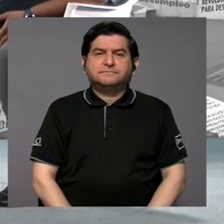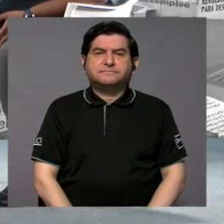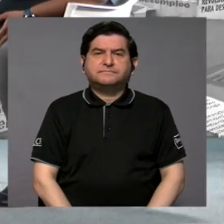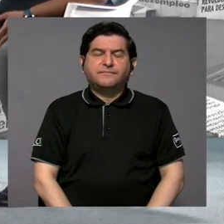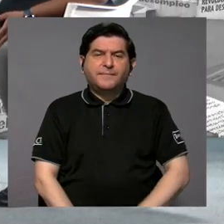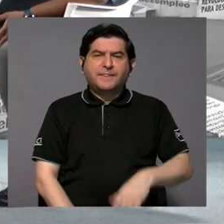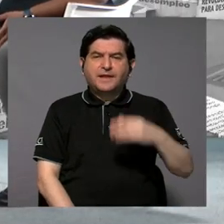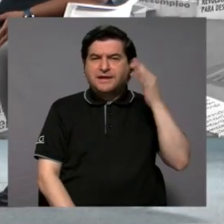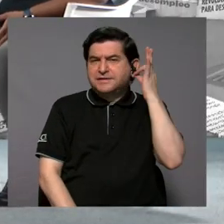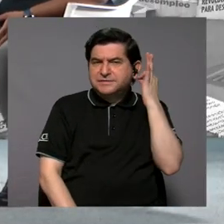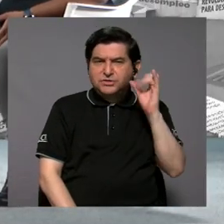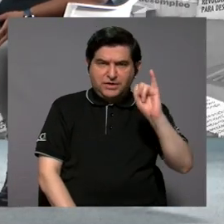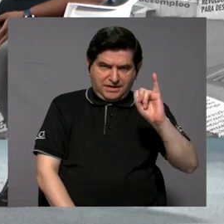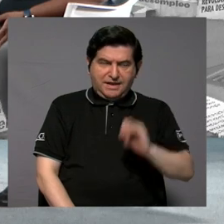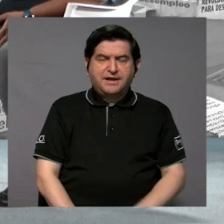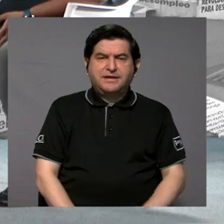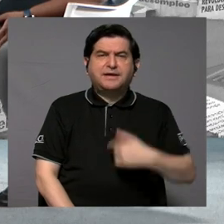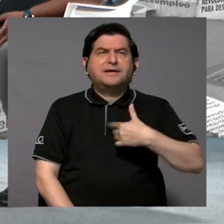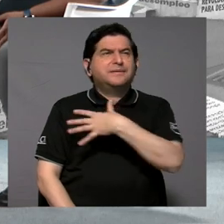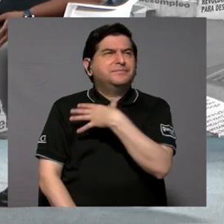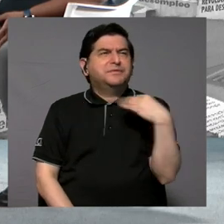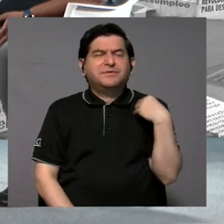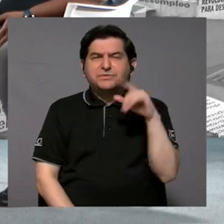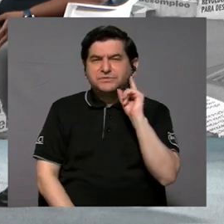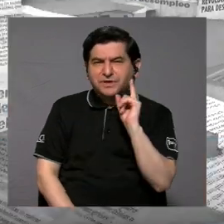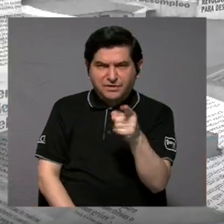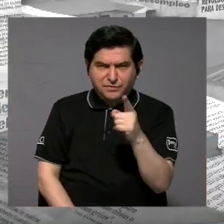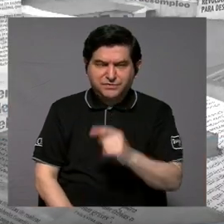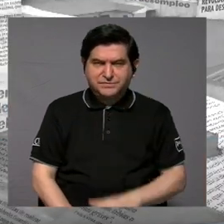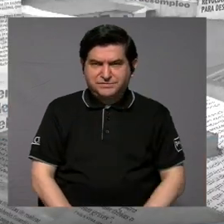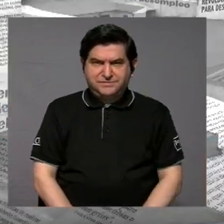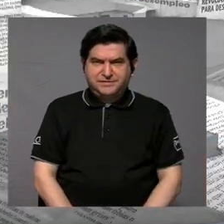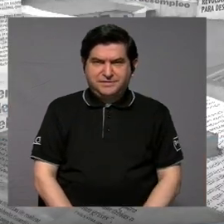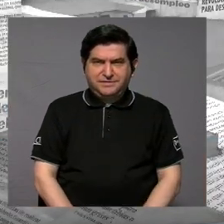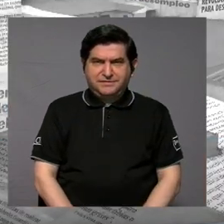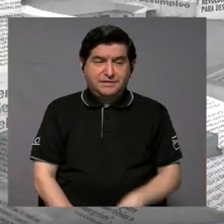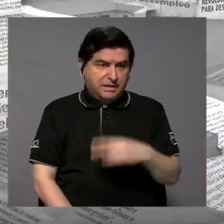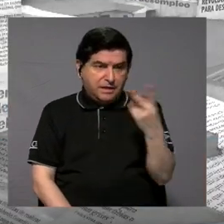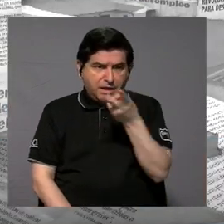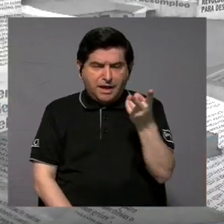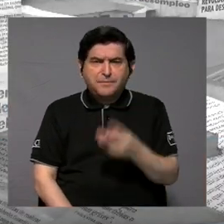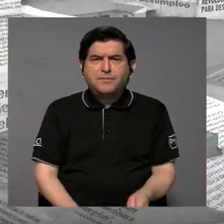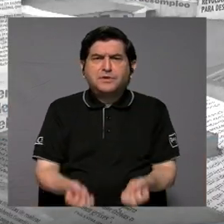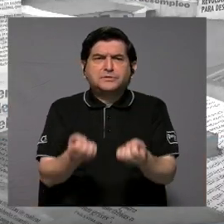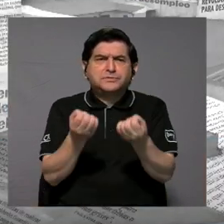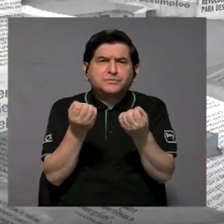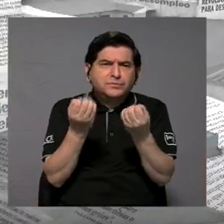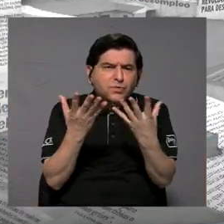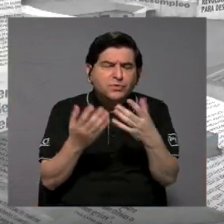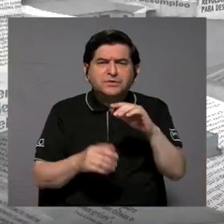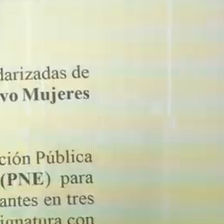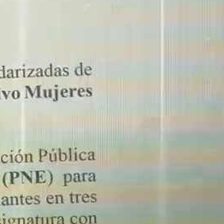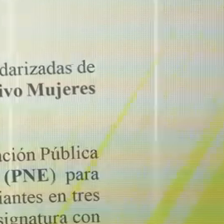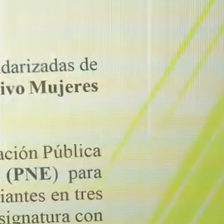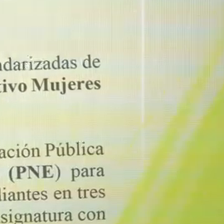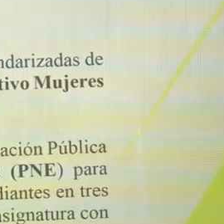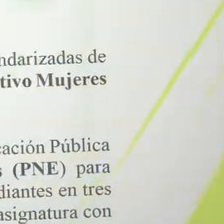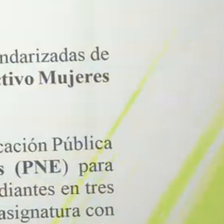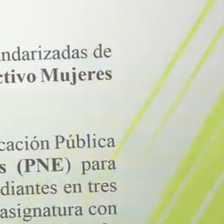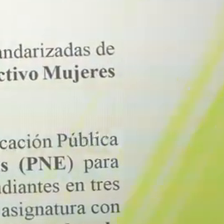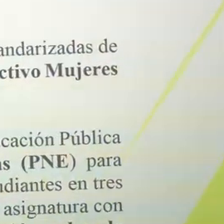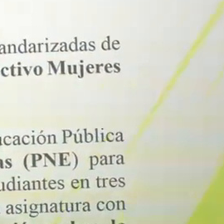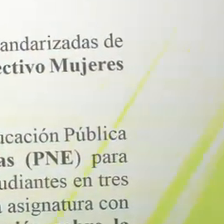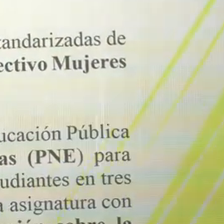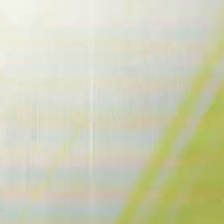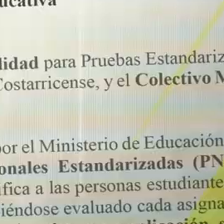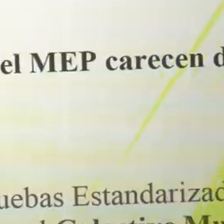Iliana, a mí me gustaría que usted tal vez, esto, ustedes tienen muchos cuestionamientos y esto se hizo dentro